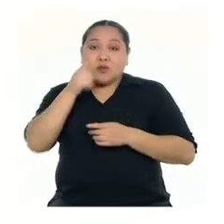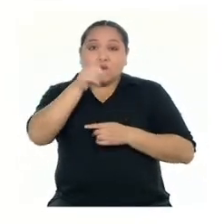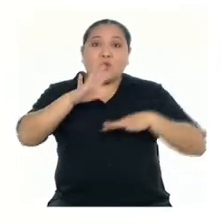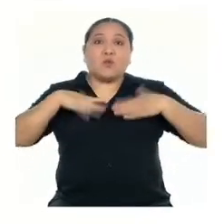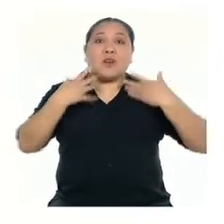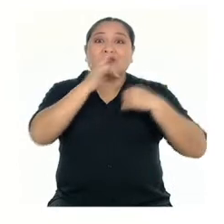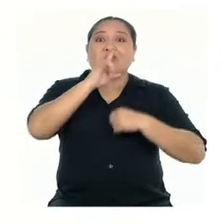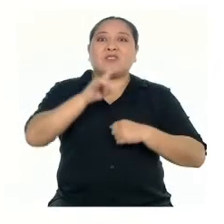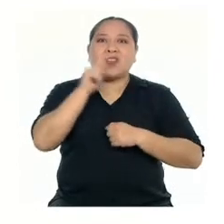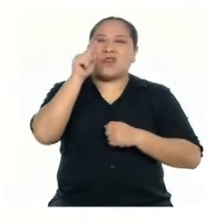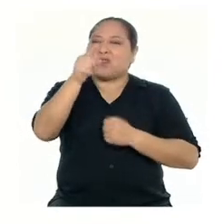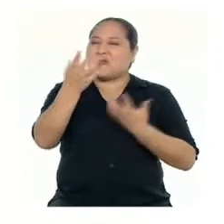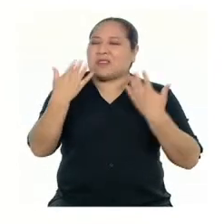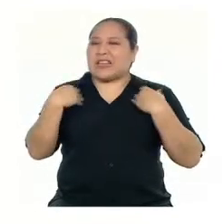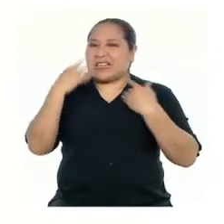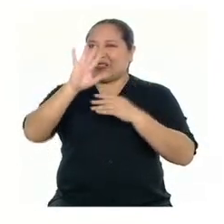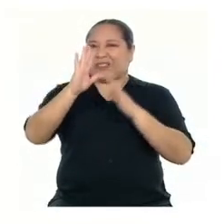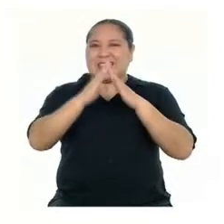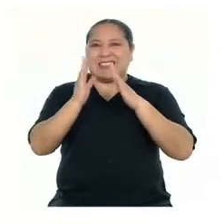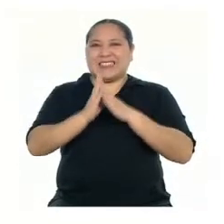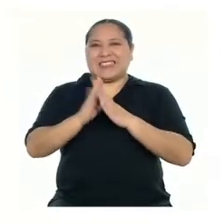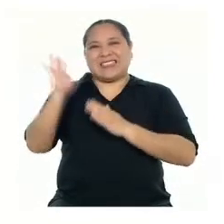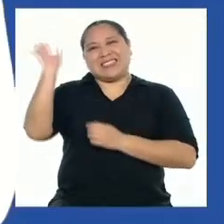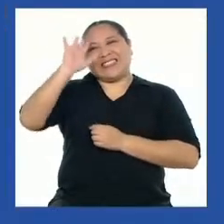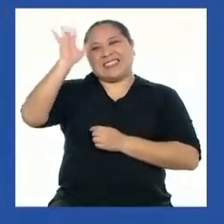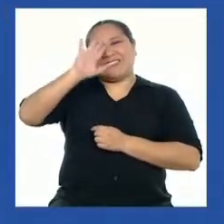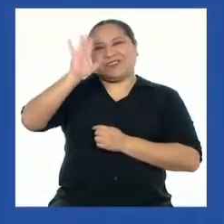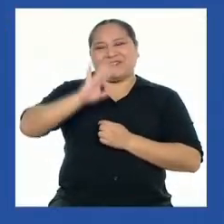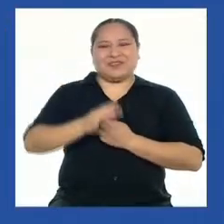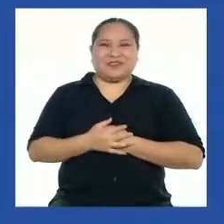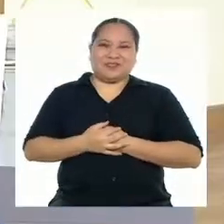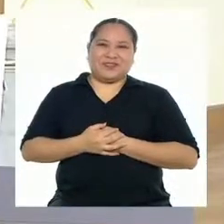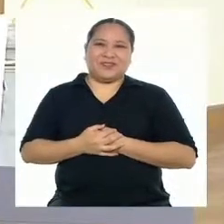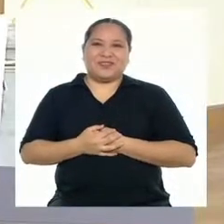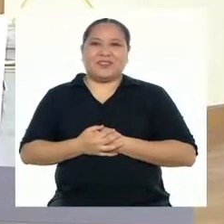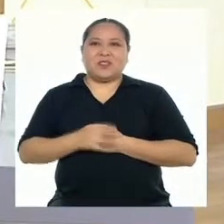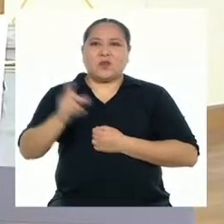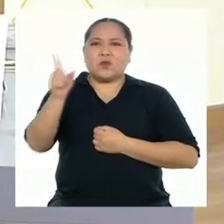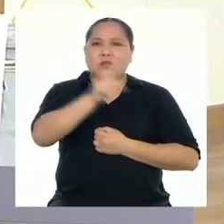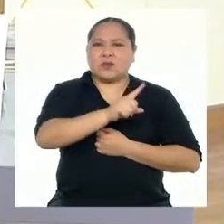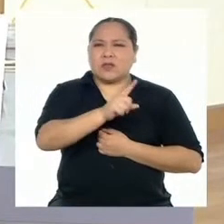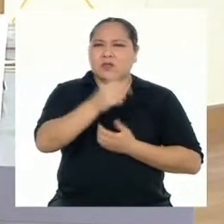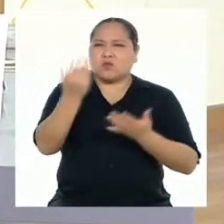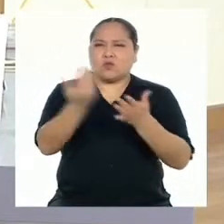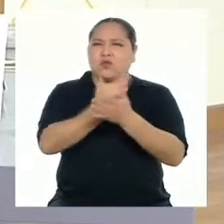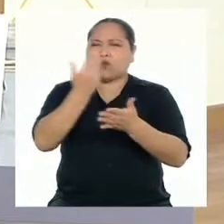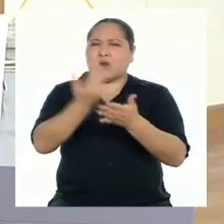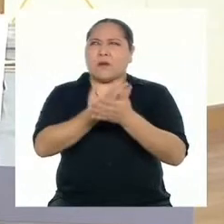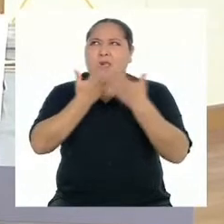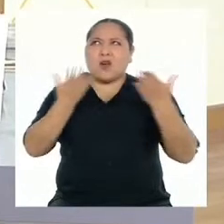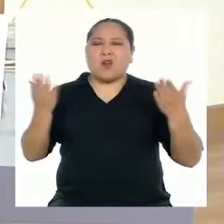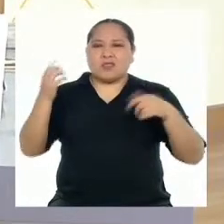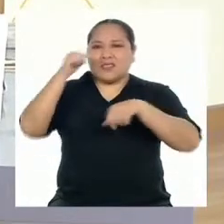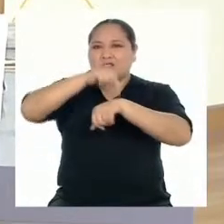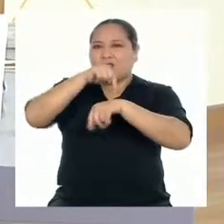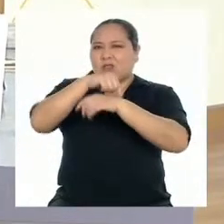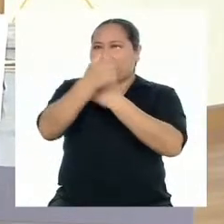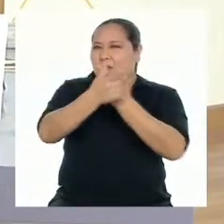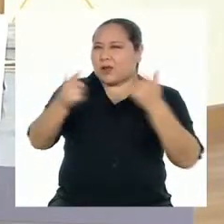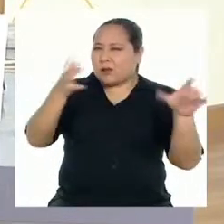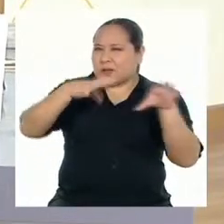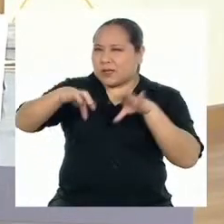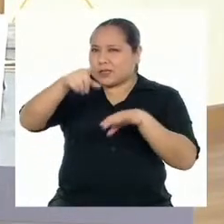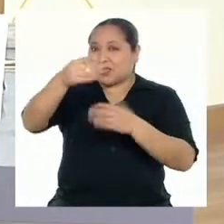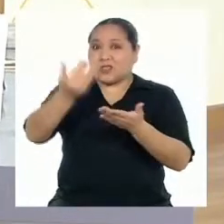puedes utilizar las que tengas en casa. ¡Nos vemos pronto! ¿Ustedes qué nuevos pasatiempos han encontrado en esta nueva